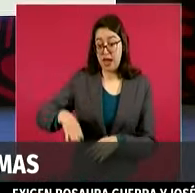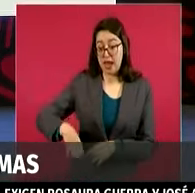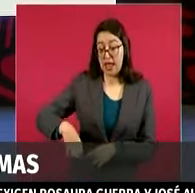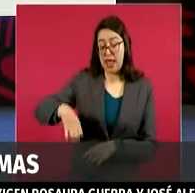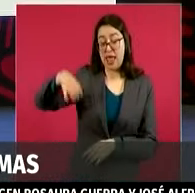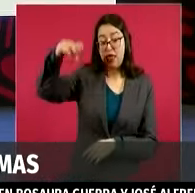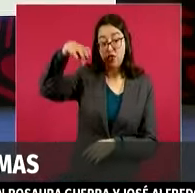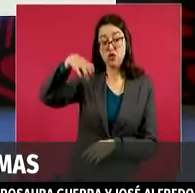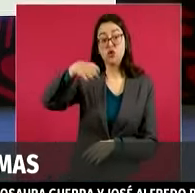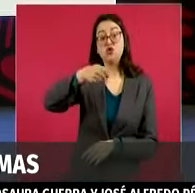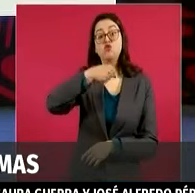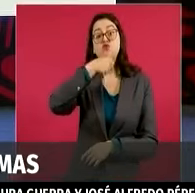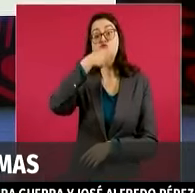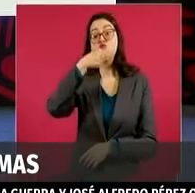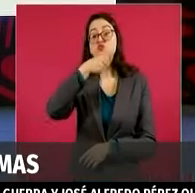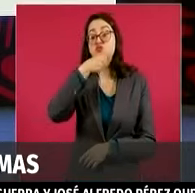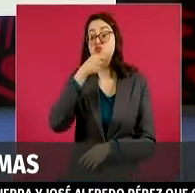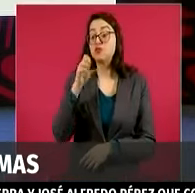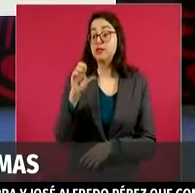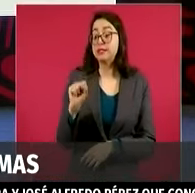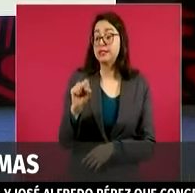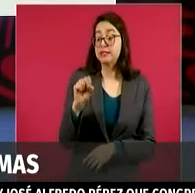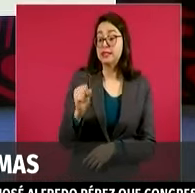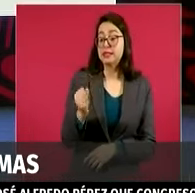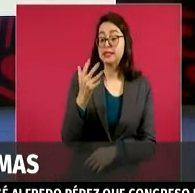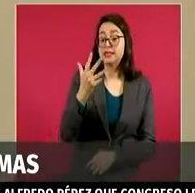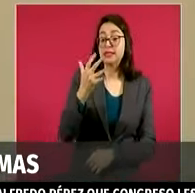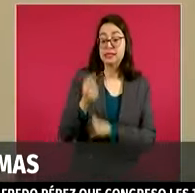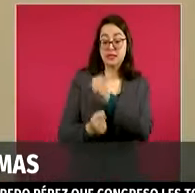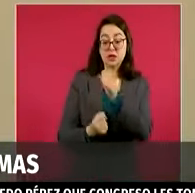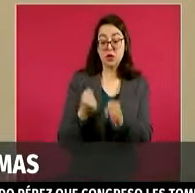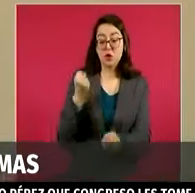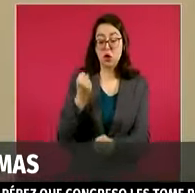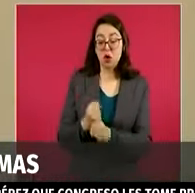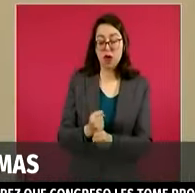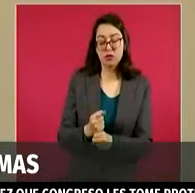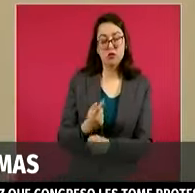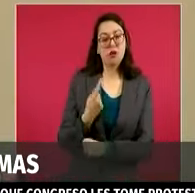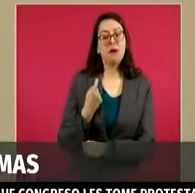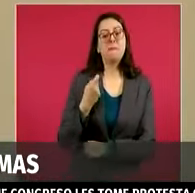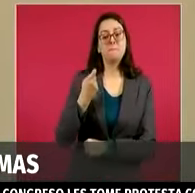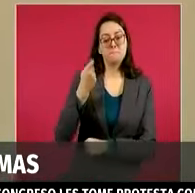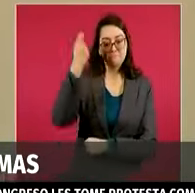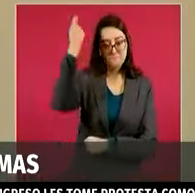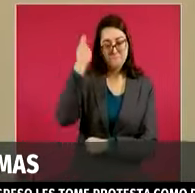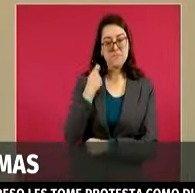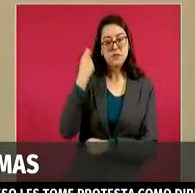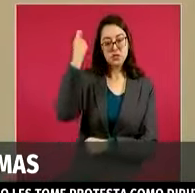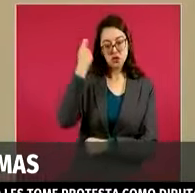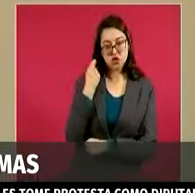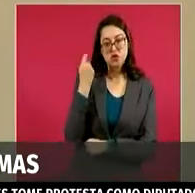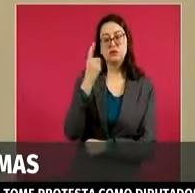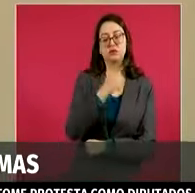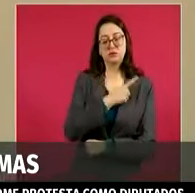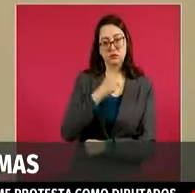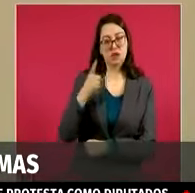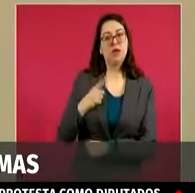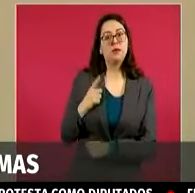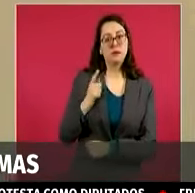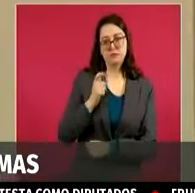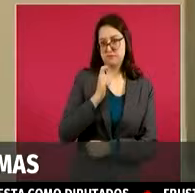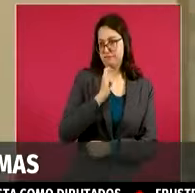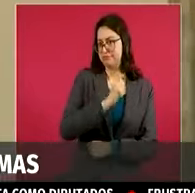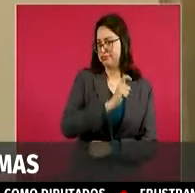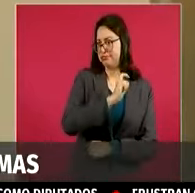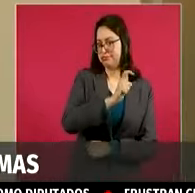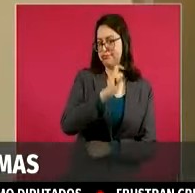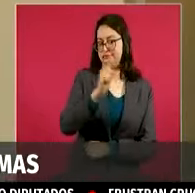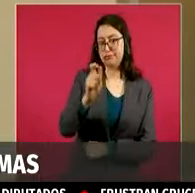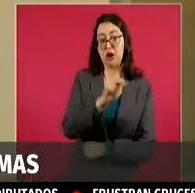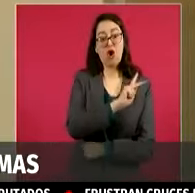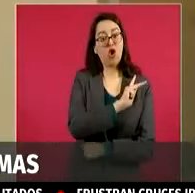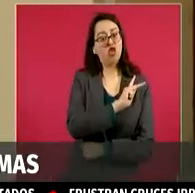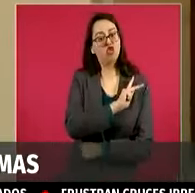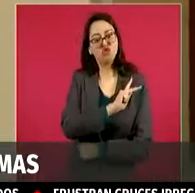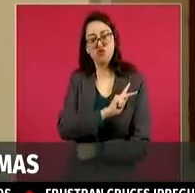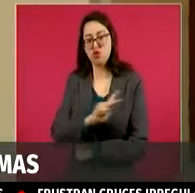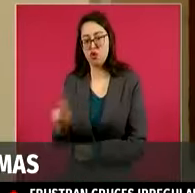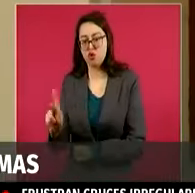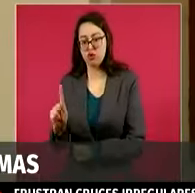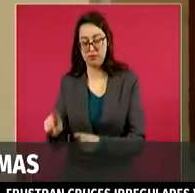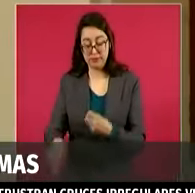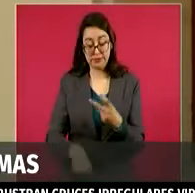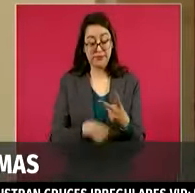también podrían ir a dar a las campañas electorales, recursos también, por ejemplo, para evitar el lavado de dinero en las